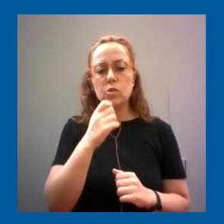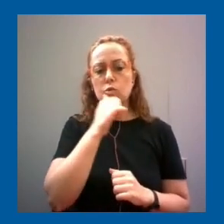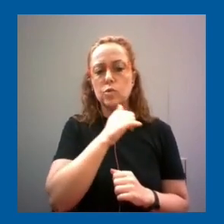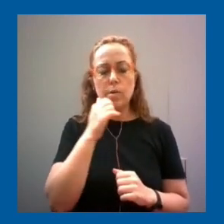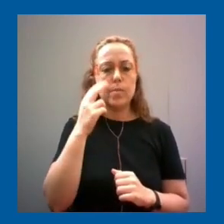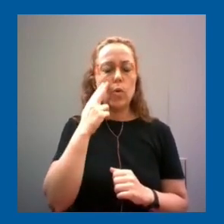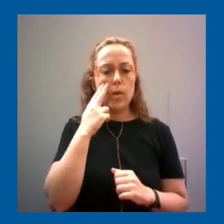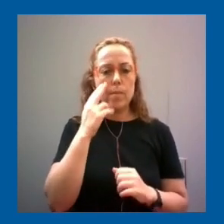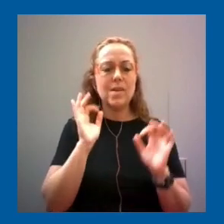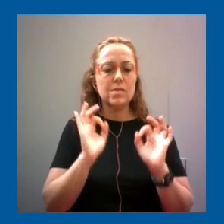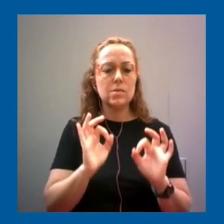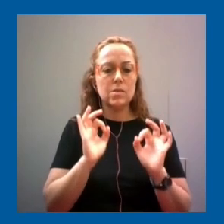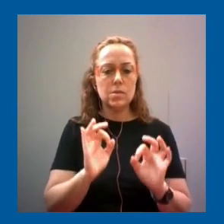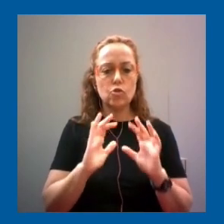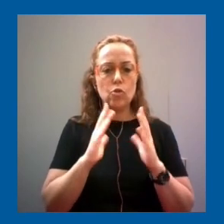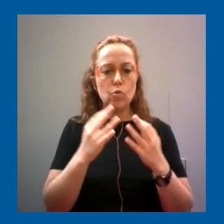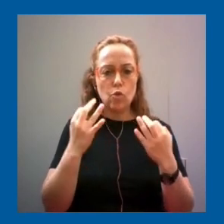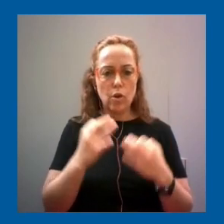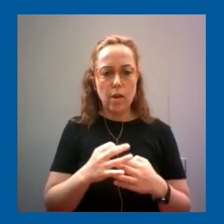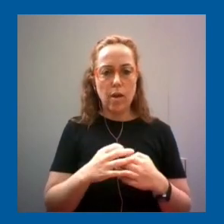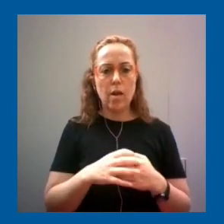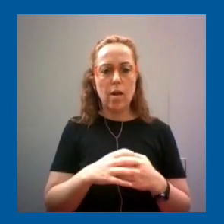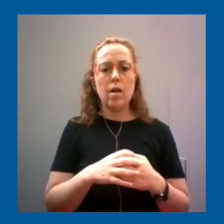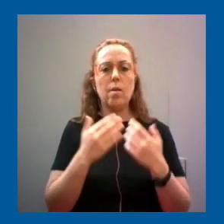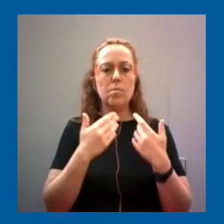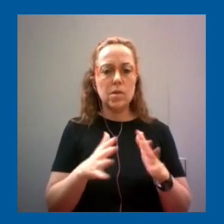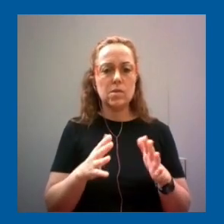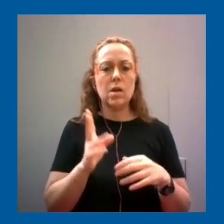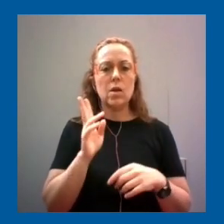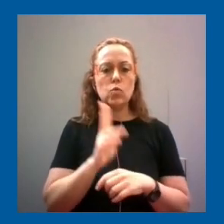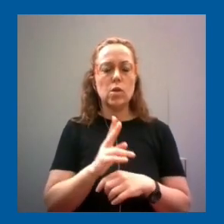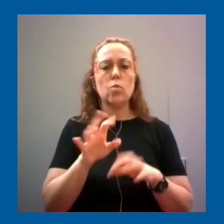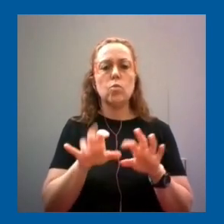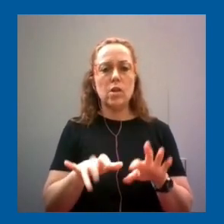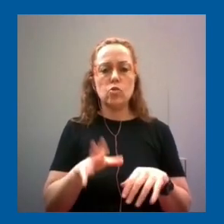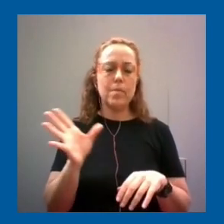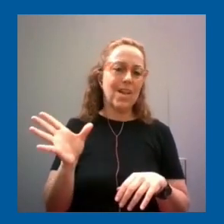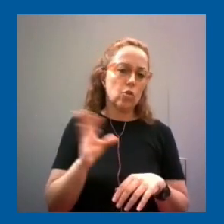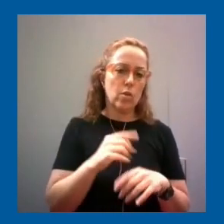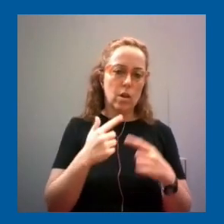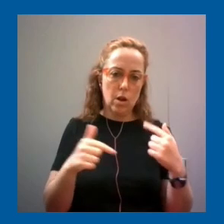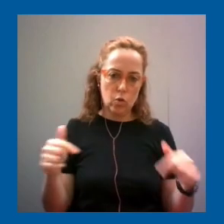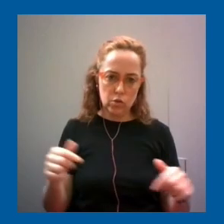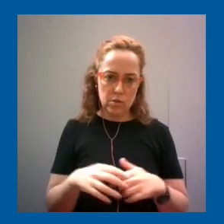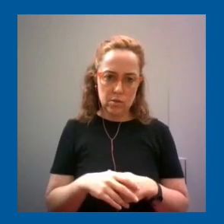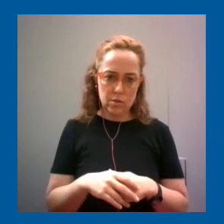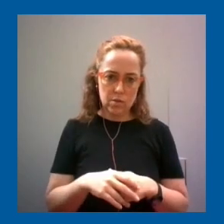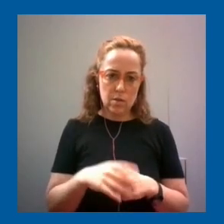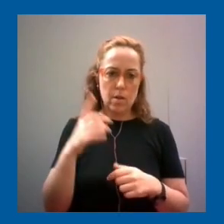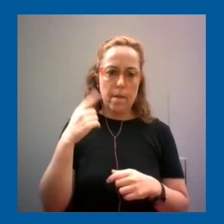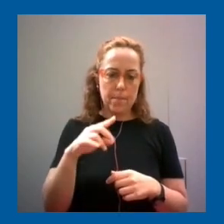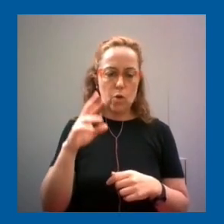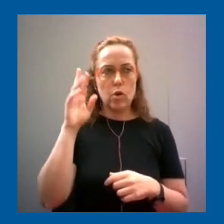real empezar a utilizar la computación para todas las cosas que se puede utilizar pero siendo críticos reflexivos